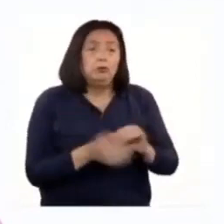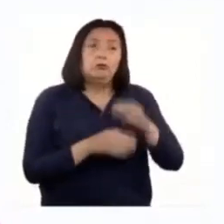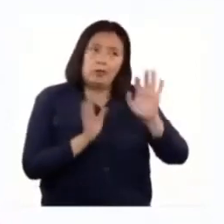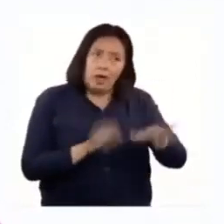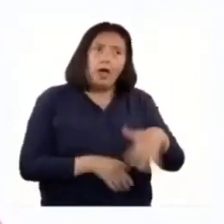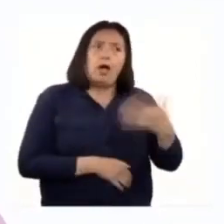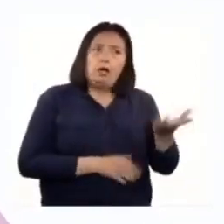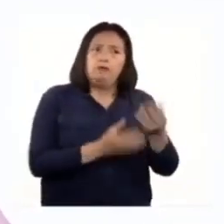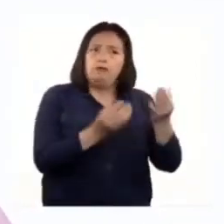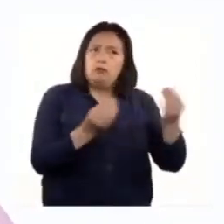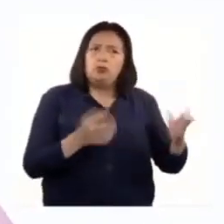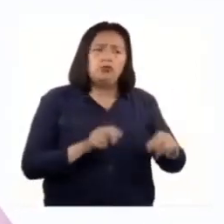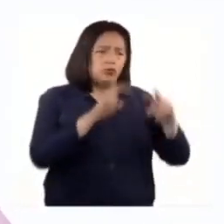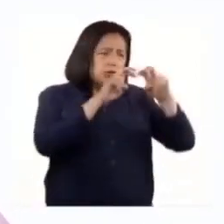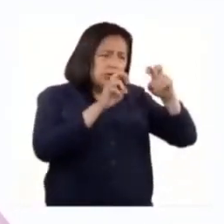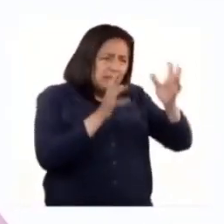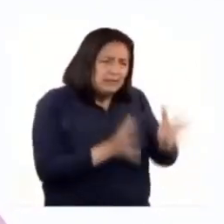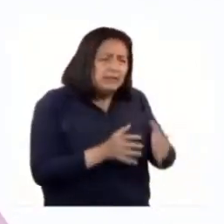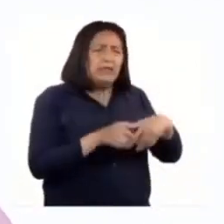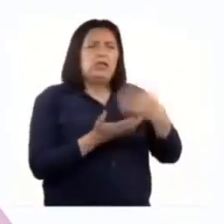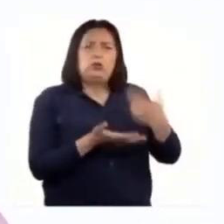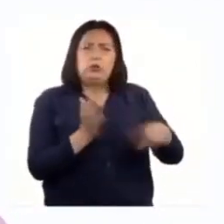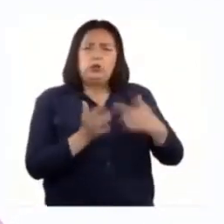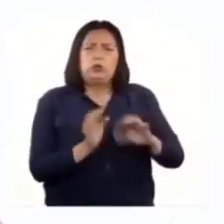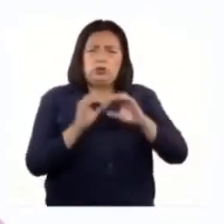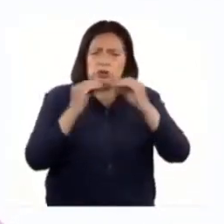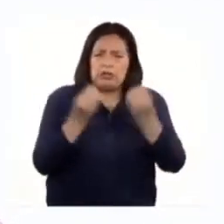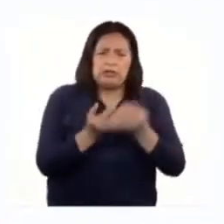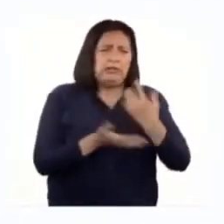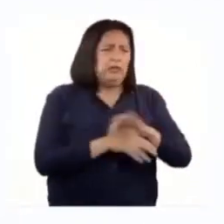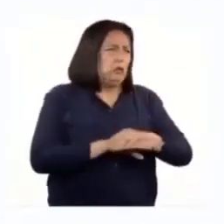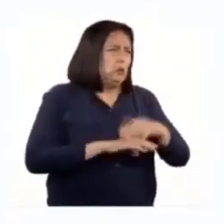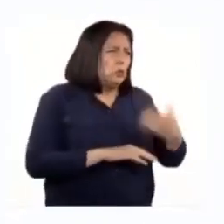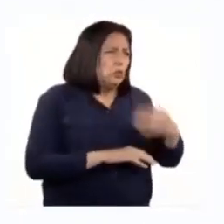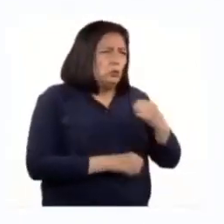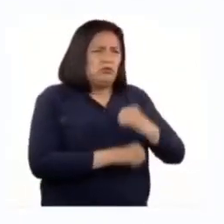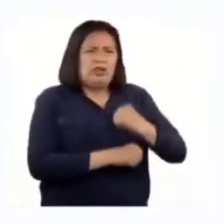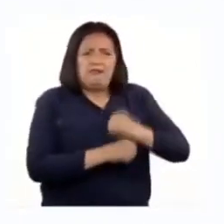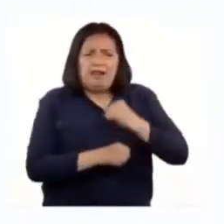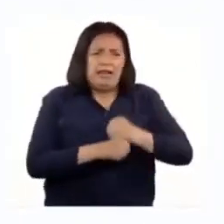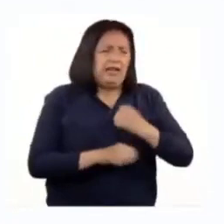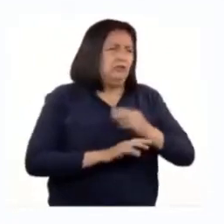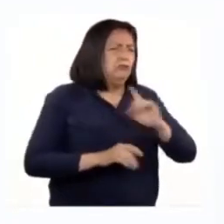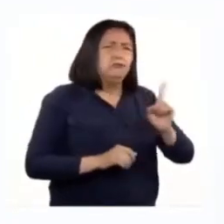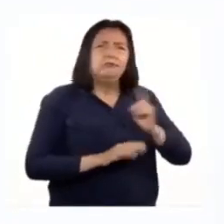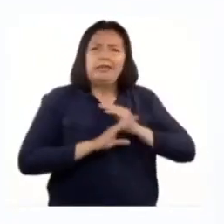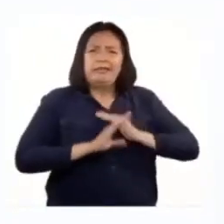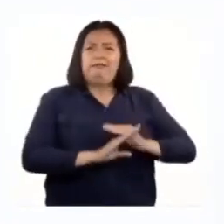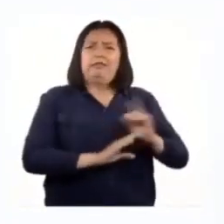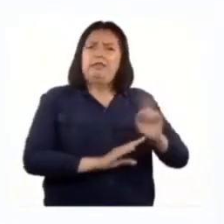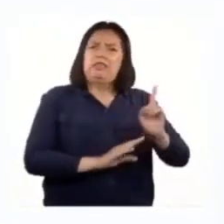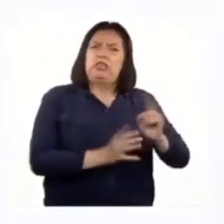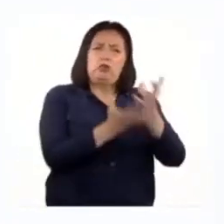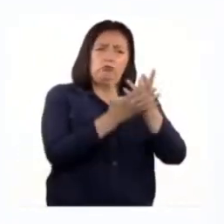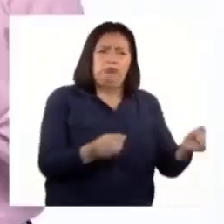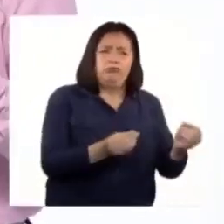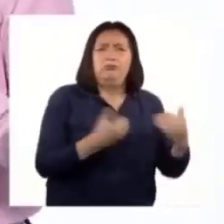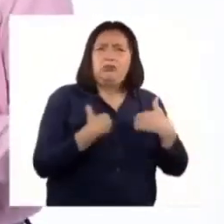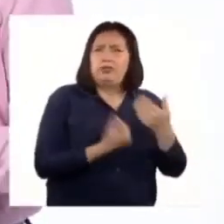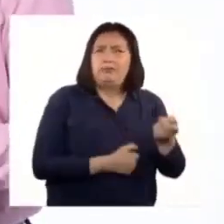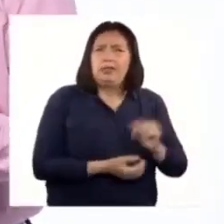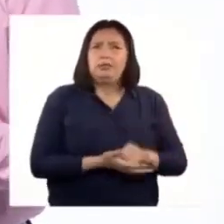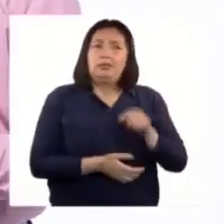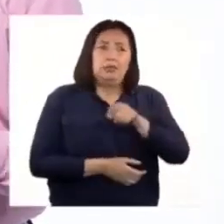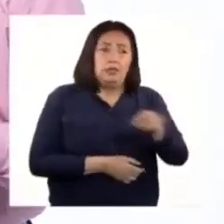que hay muchos investigadores e instituciones haciendo cosas increíbles para evitar que las especies se extingan.